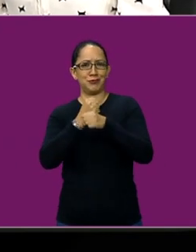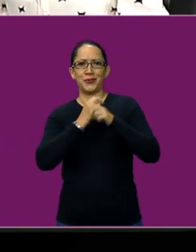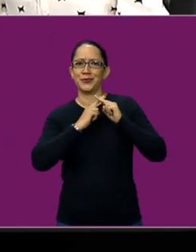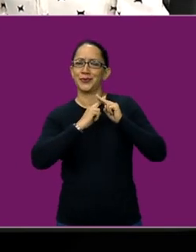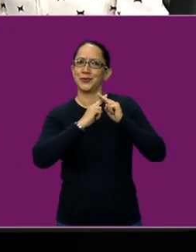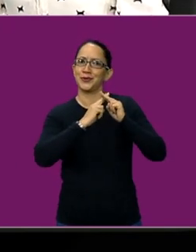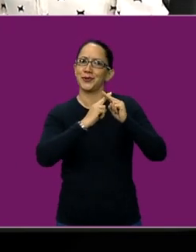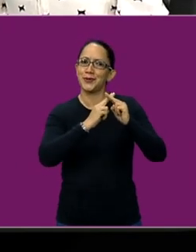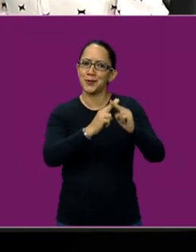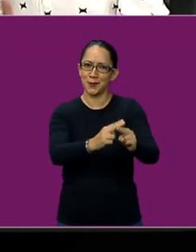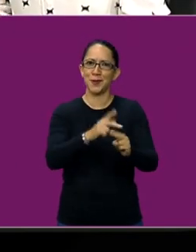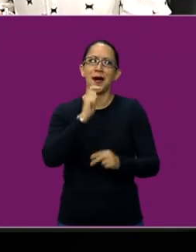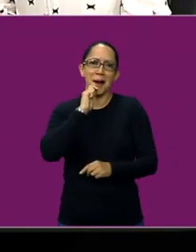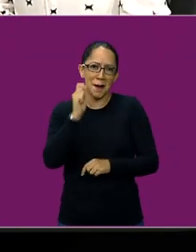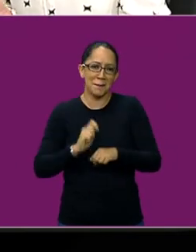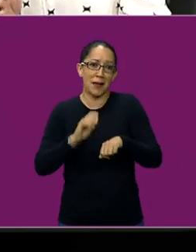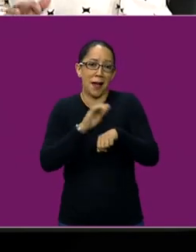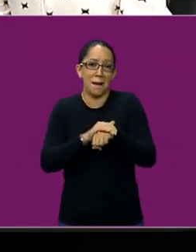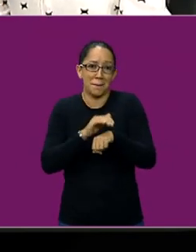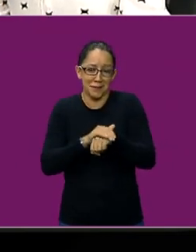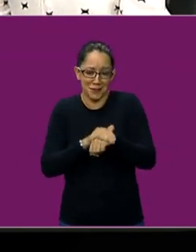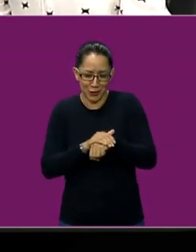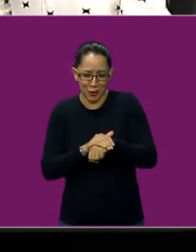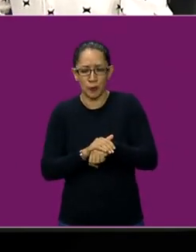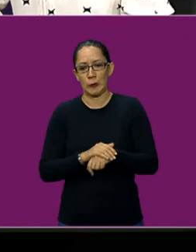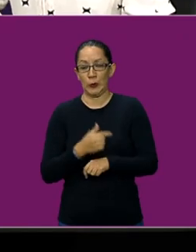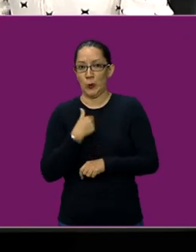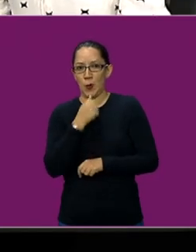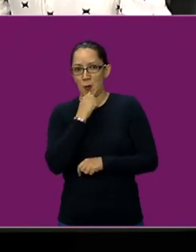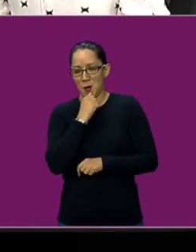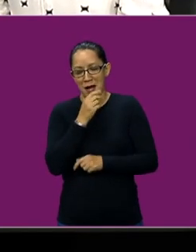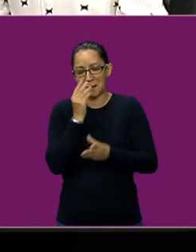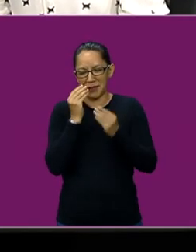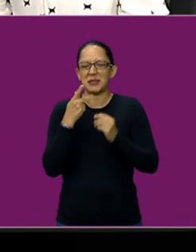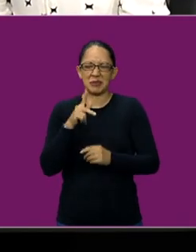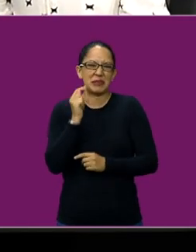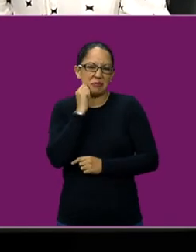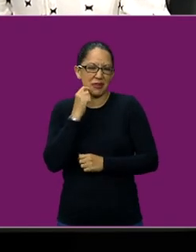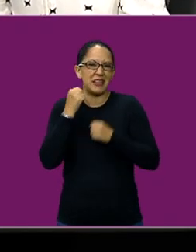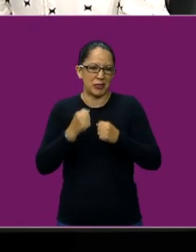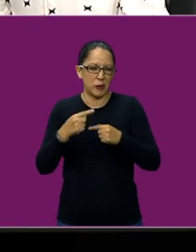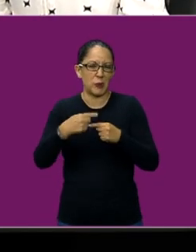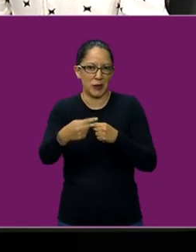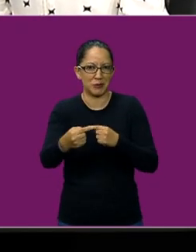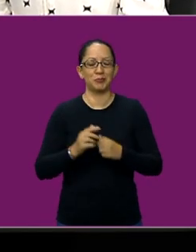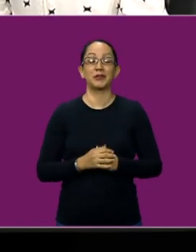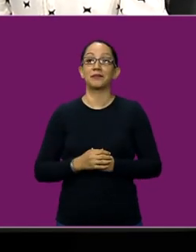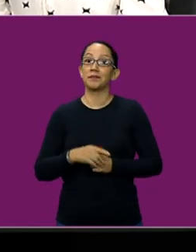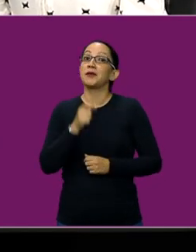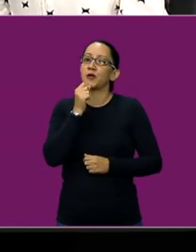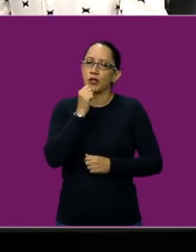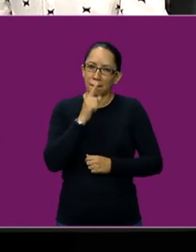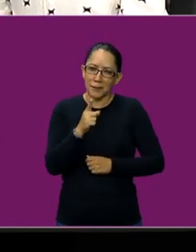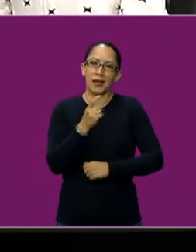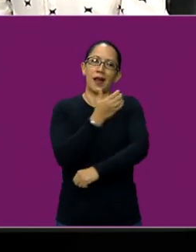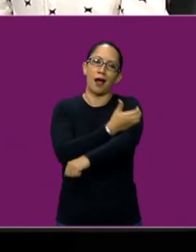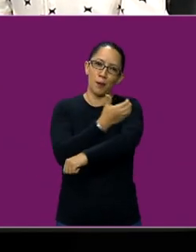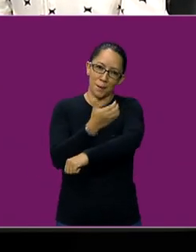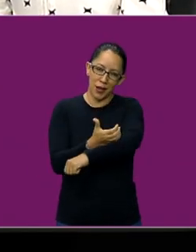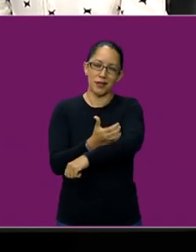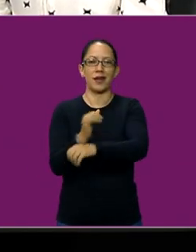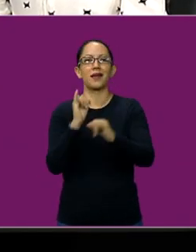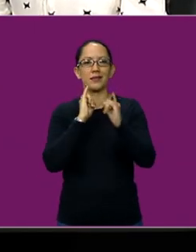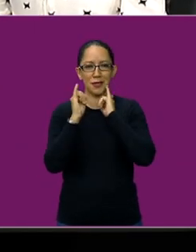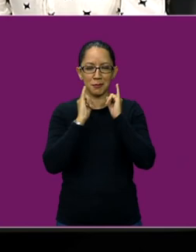se me ha dado el poder. Ya habrá algún momento, pero también nos acompaña como todas las semanas Denise